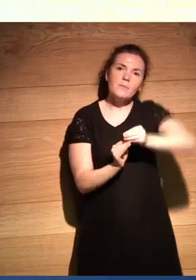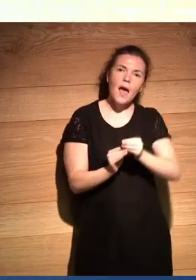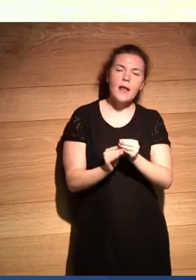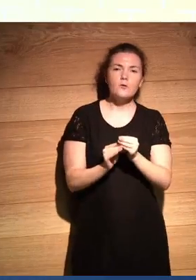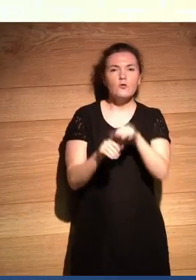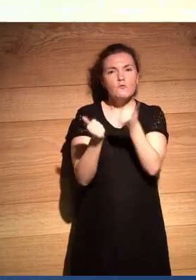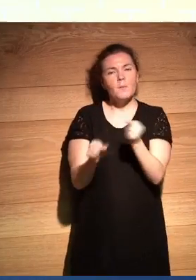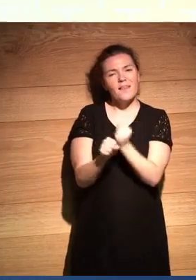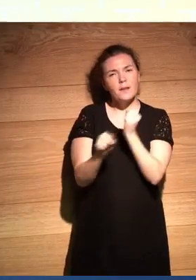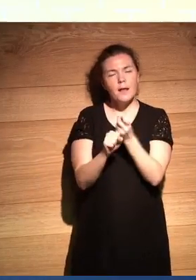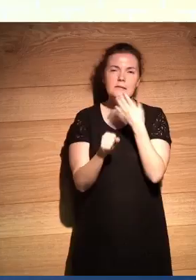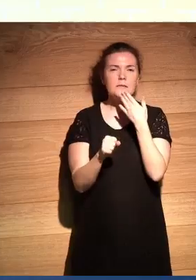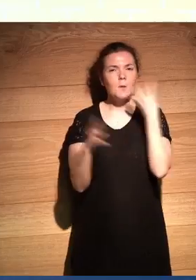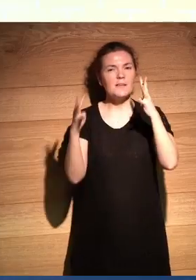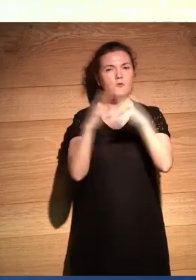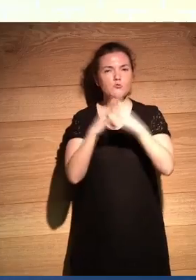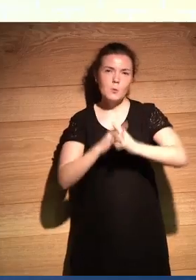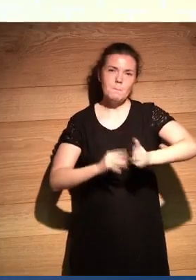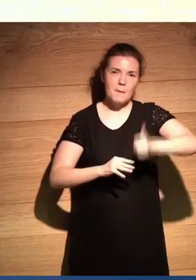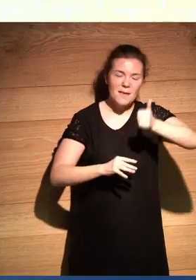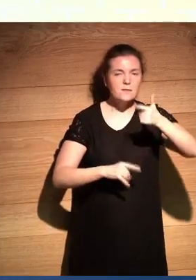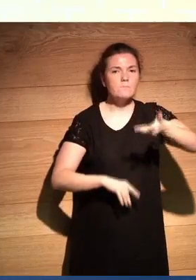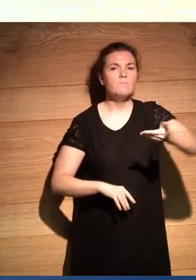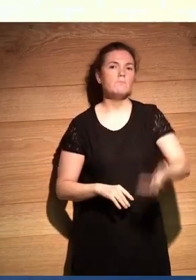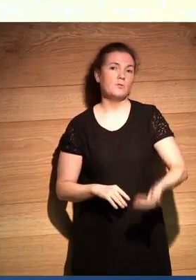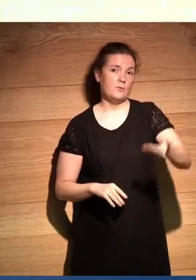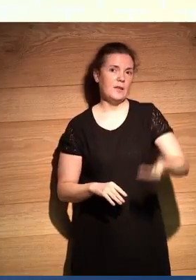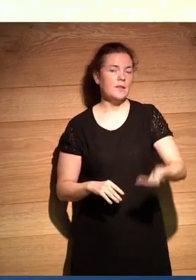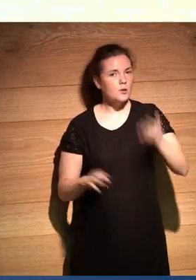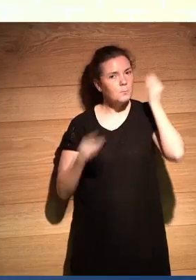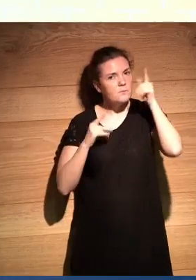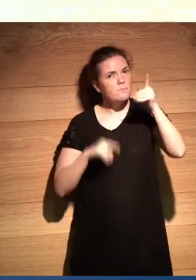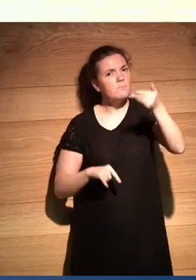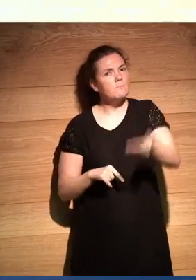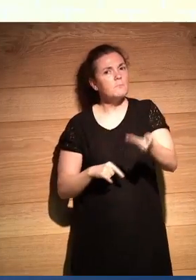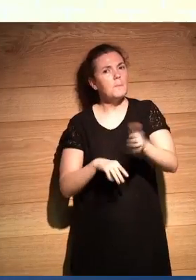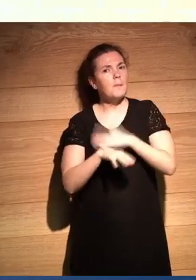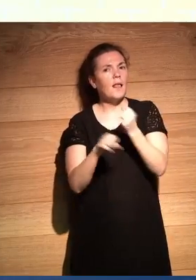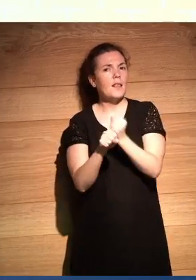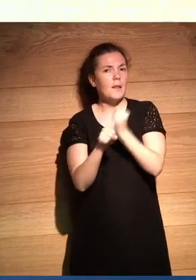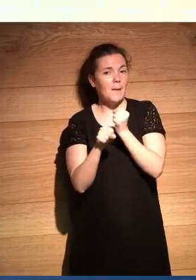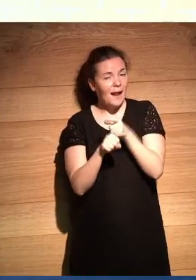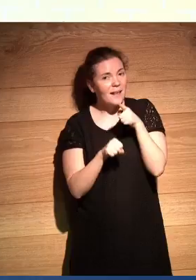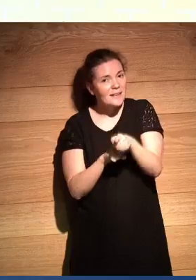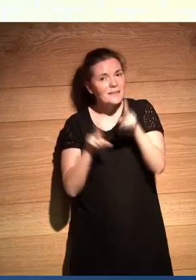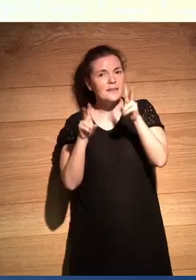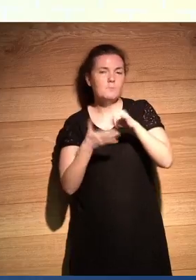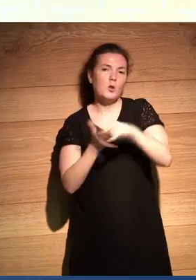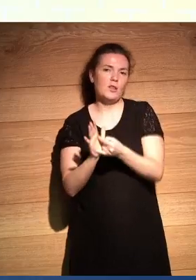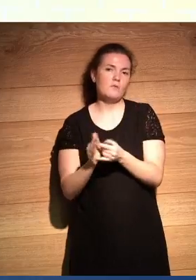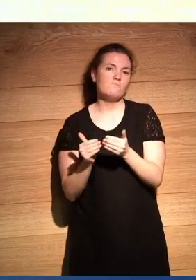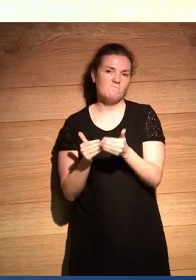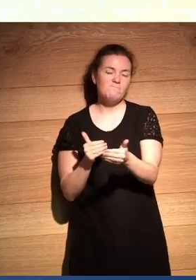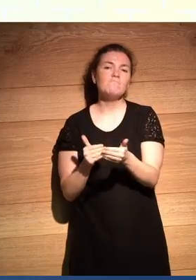más estructurado que eso fue fundamental y que creo que es fundamental para trabajar este tipo de proyectos